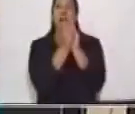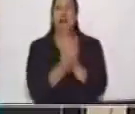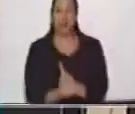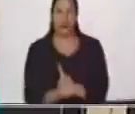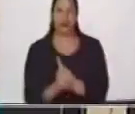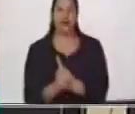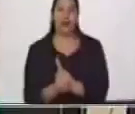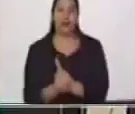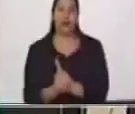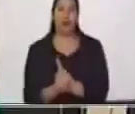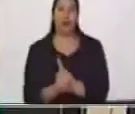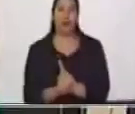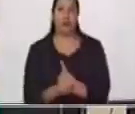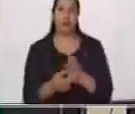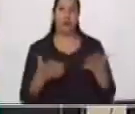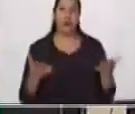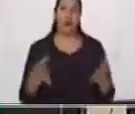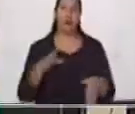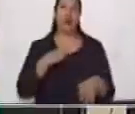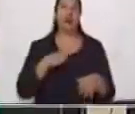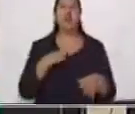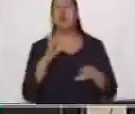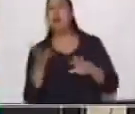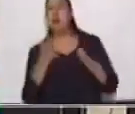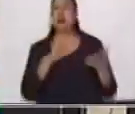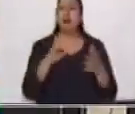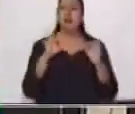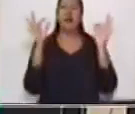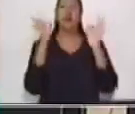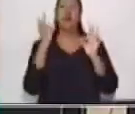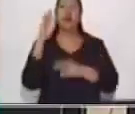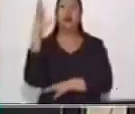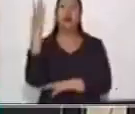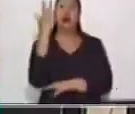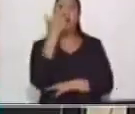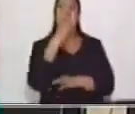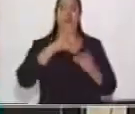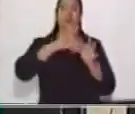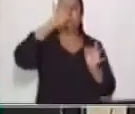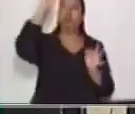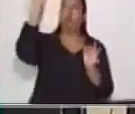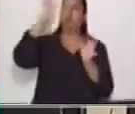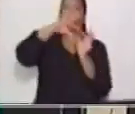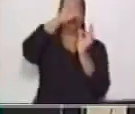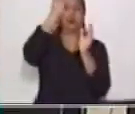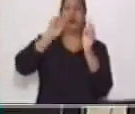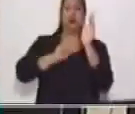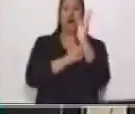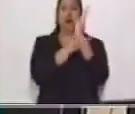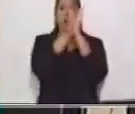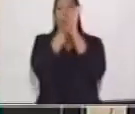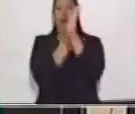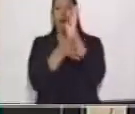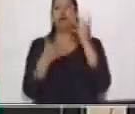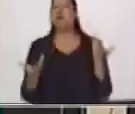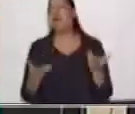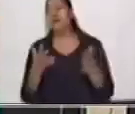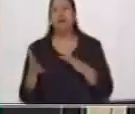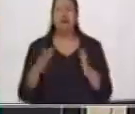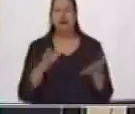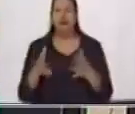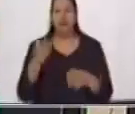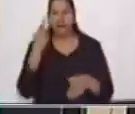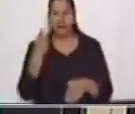van por ramas como que fuera una forma de árbol. Si has dado cuenta, utilizan muchos colores y utilizan palabras de enlace. Las ramas,